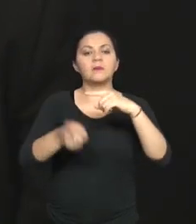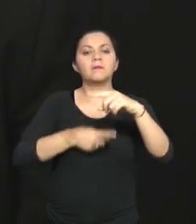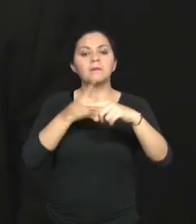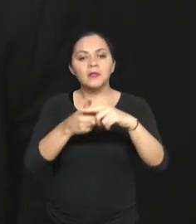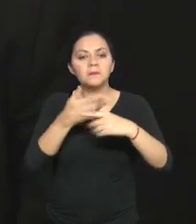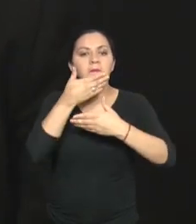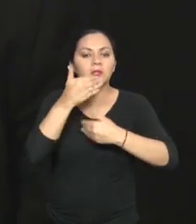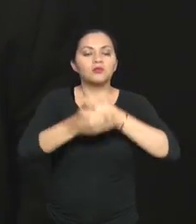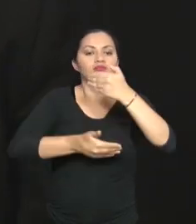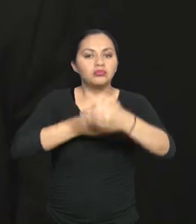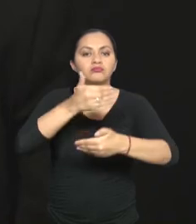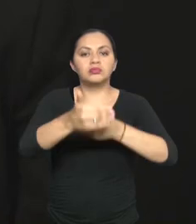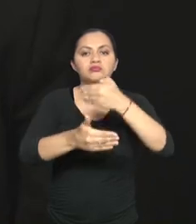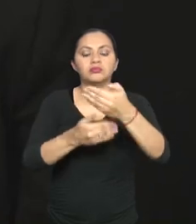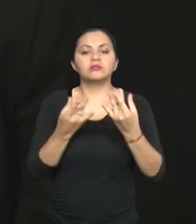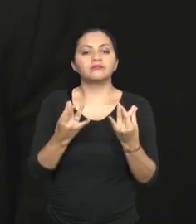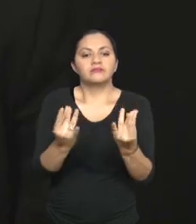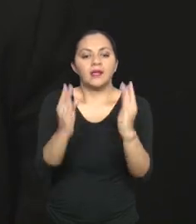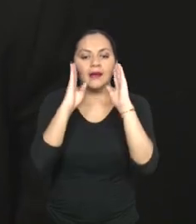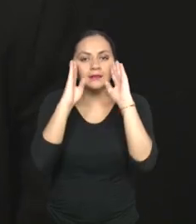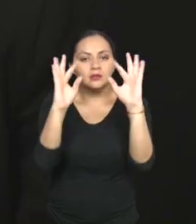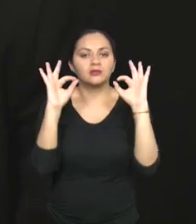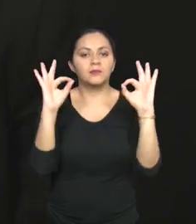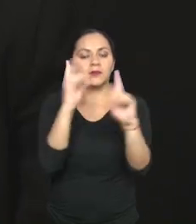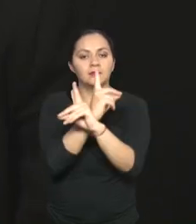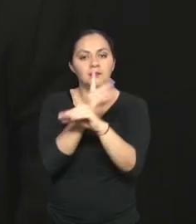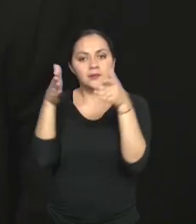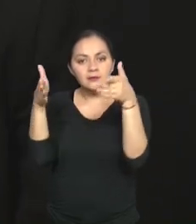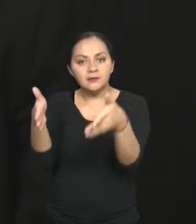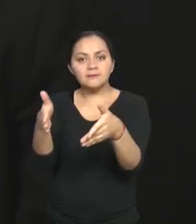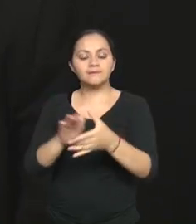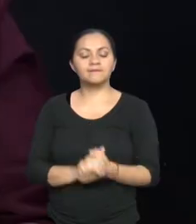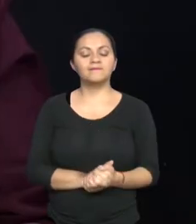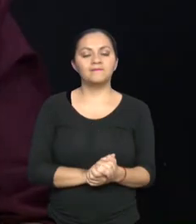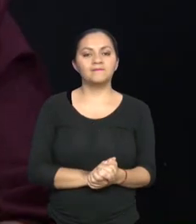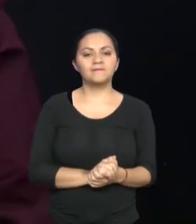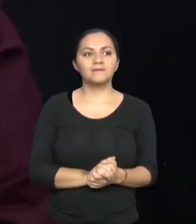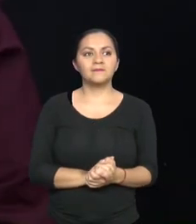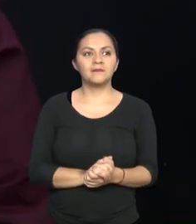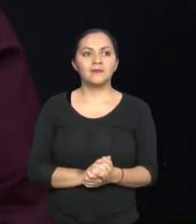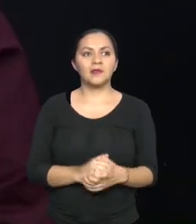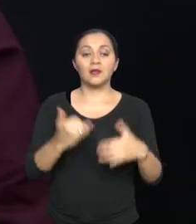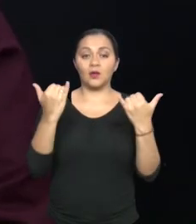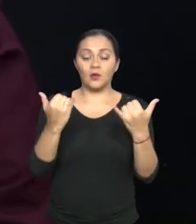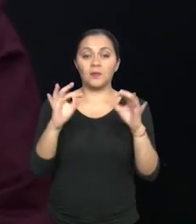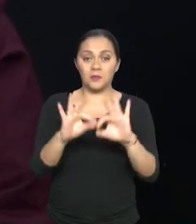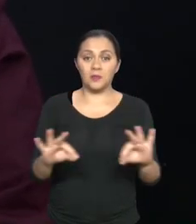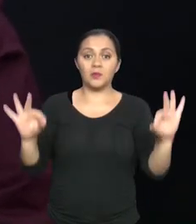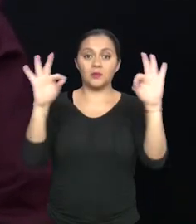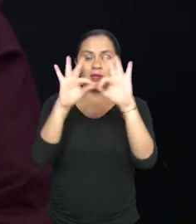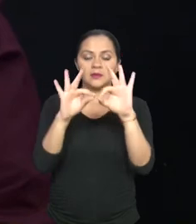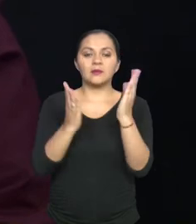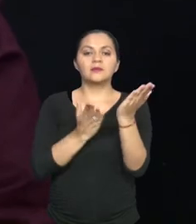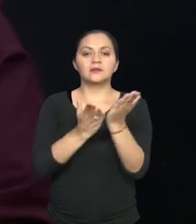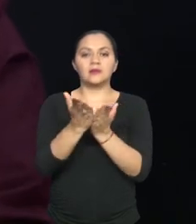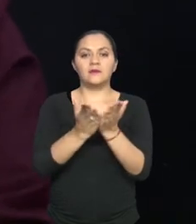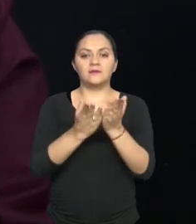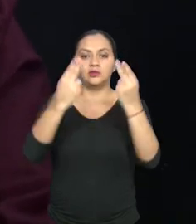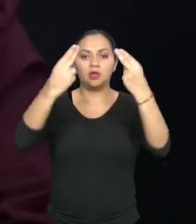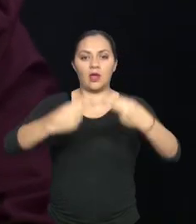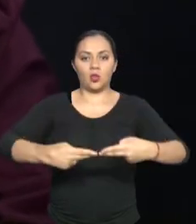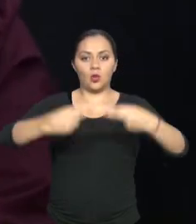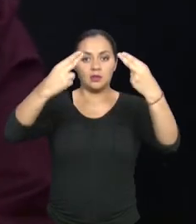mejoras para ser más eficientes el proceso. Qué importante contar ahora con el Servicio Nacional de Aduanas del Ecuador